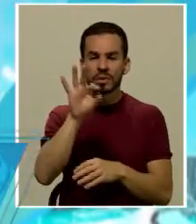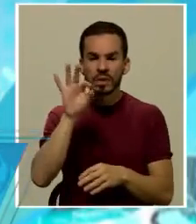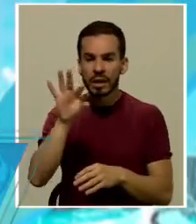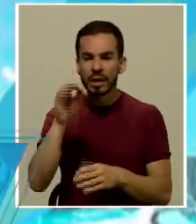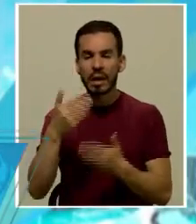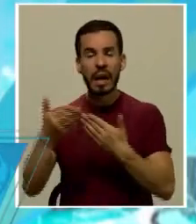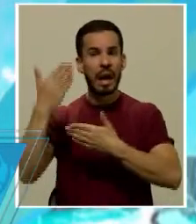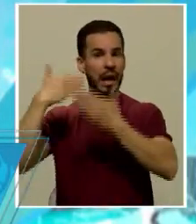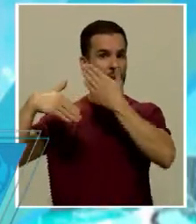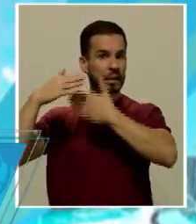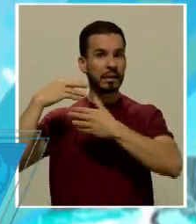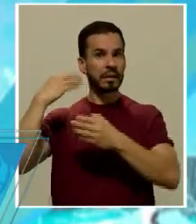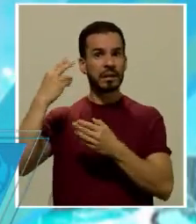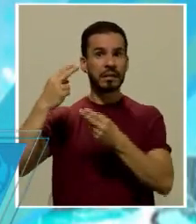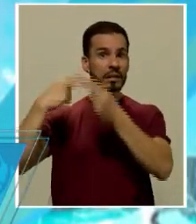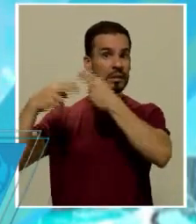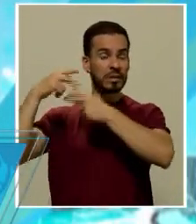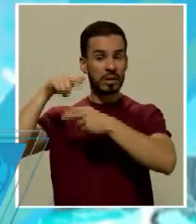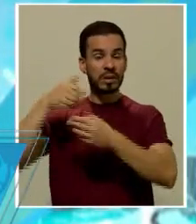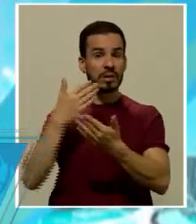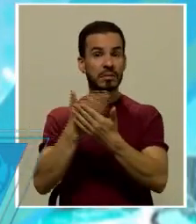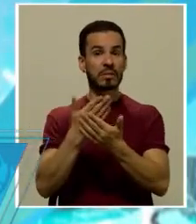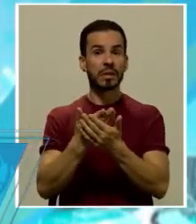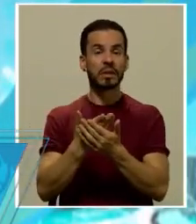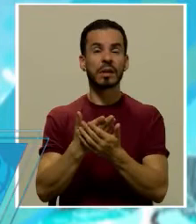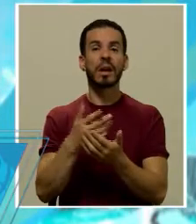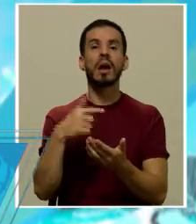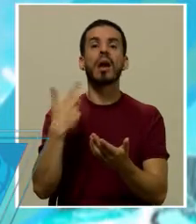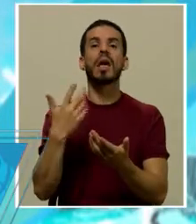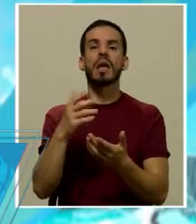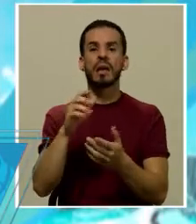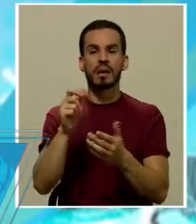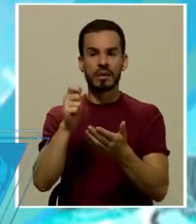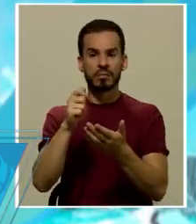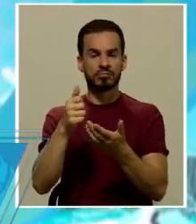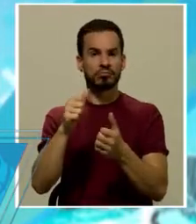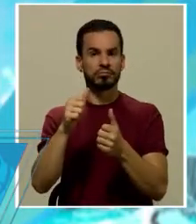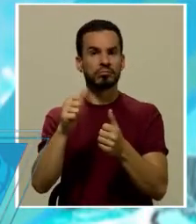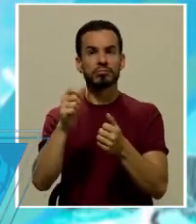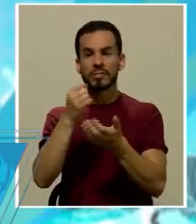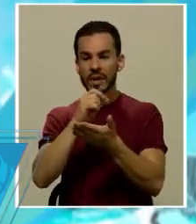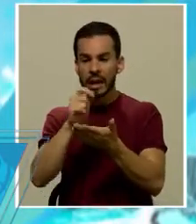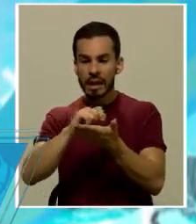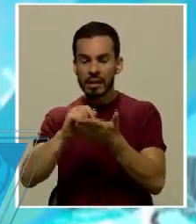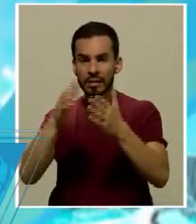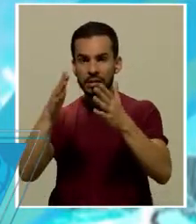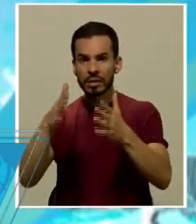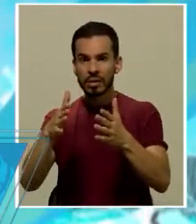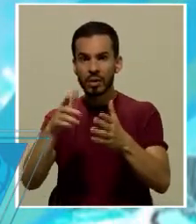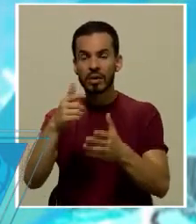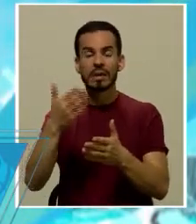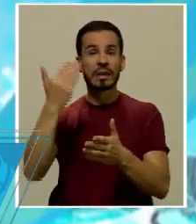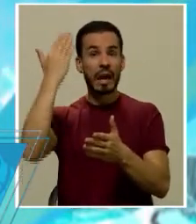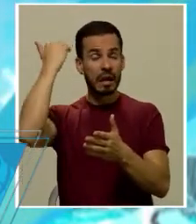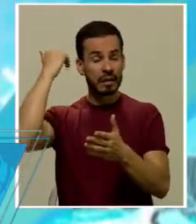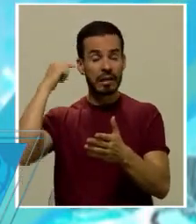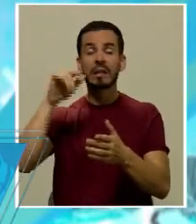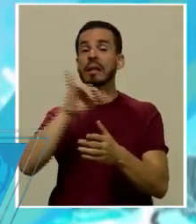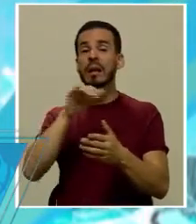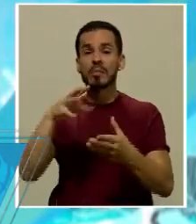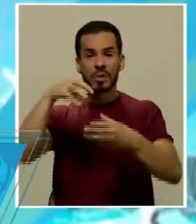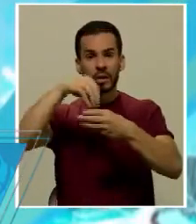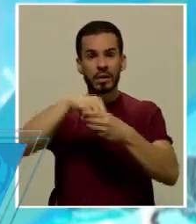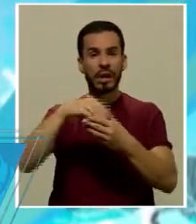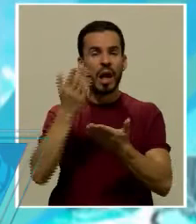los antecedentes históricos de este planteamiento aún en autores anteriores a Jacobs e incluso